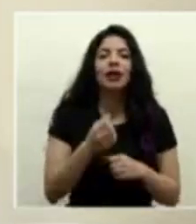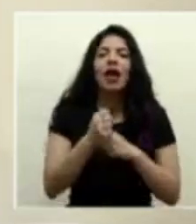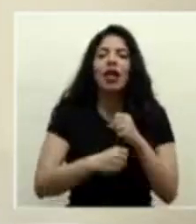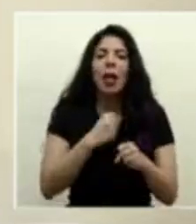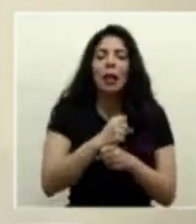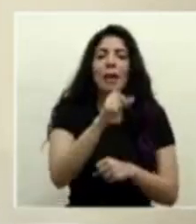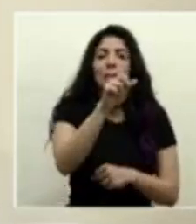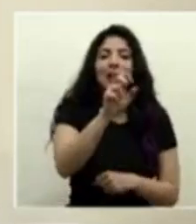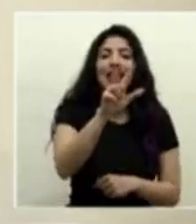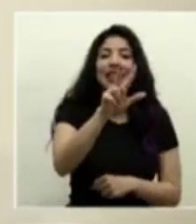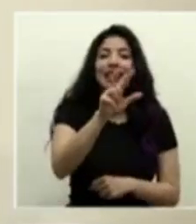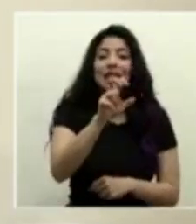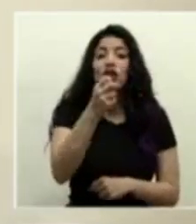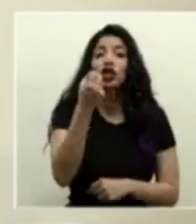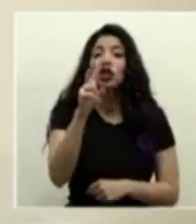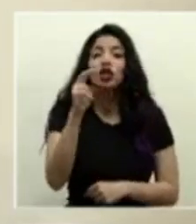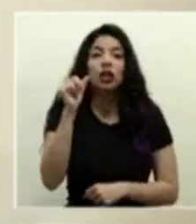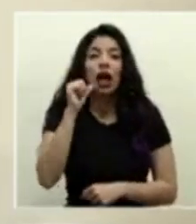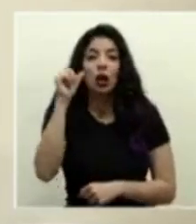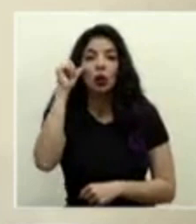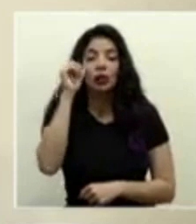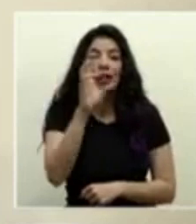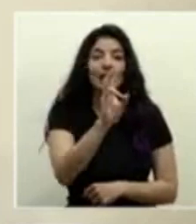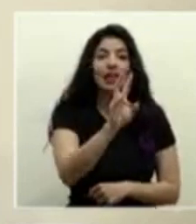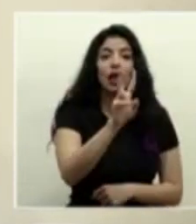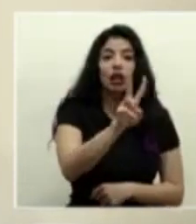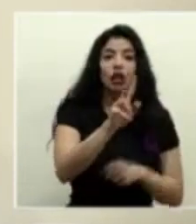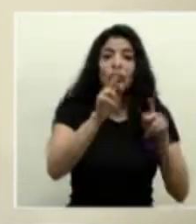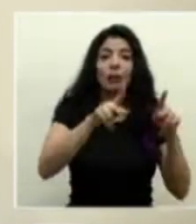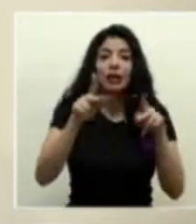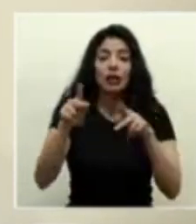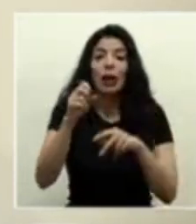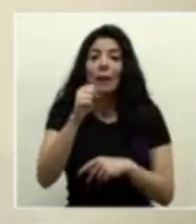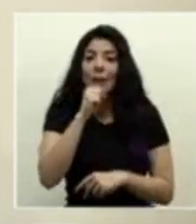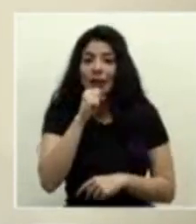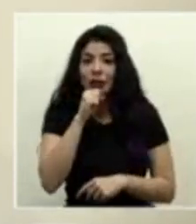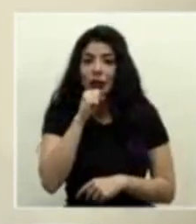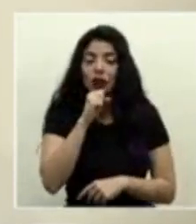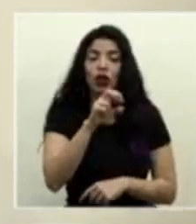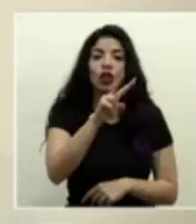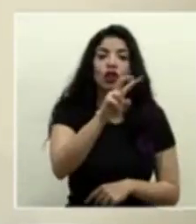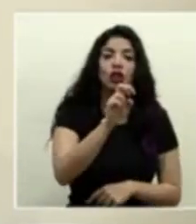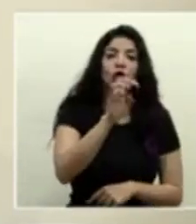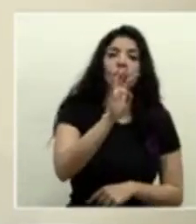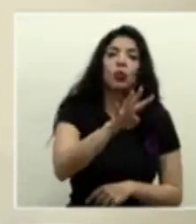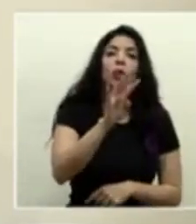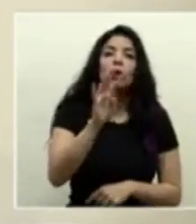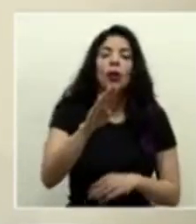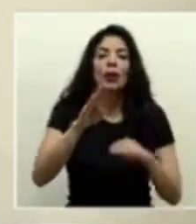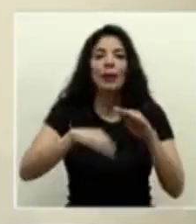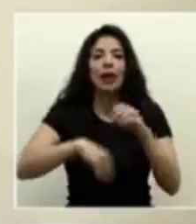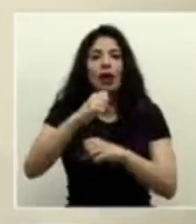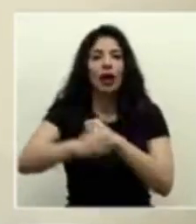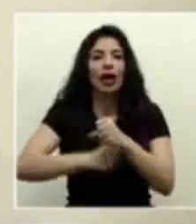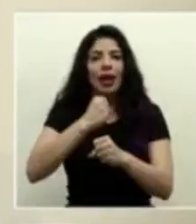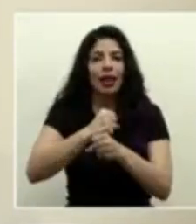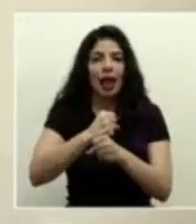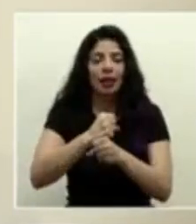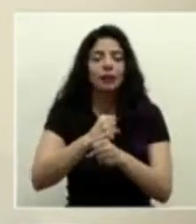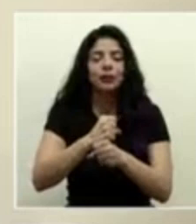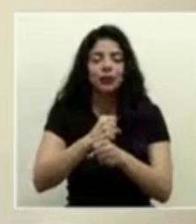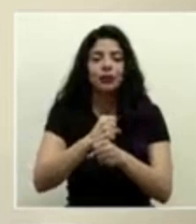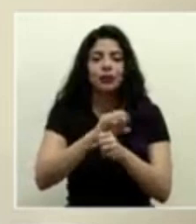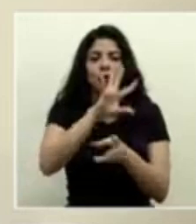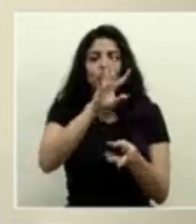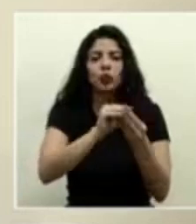.312 adultos, 72 personas mayores y 244 menores de edad, con